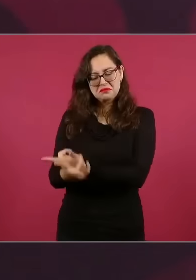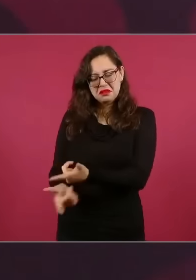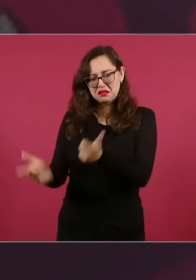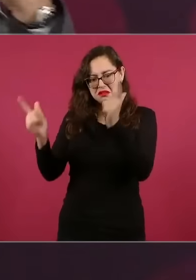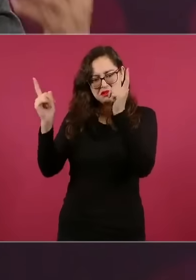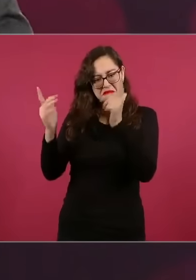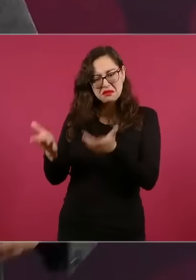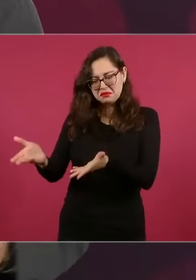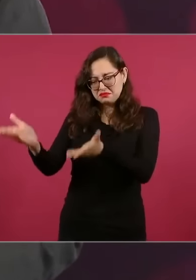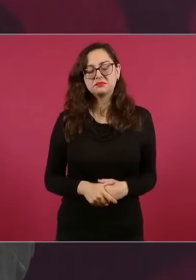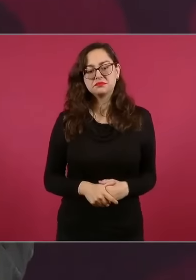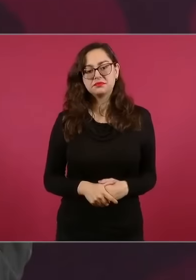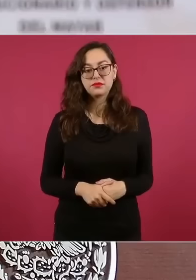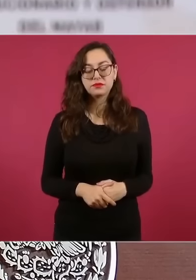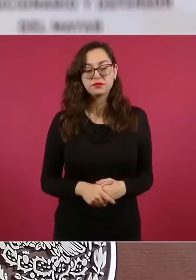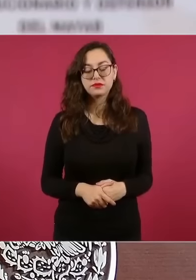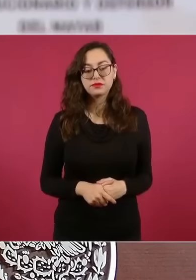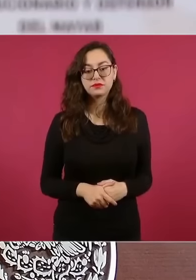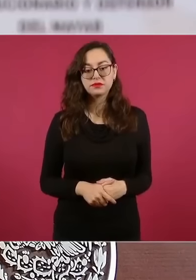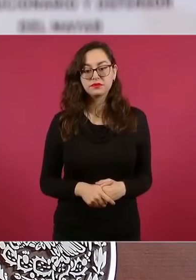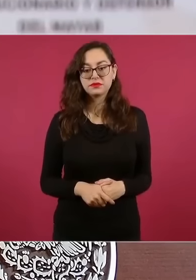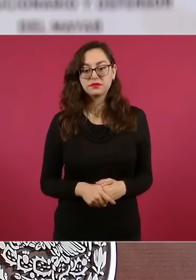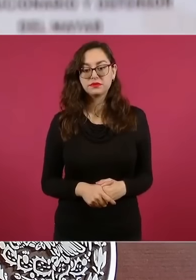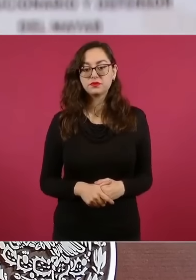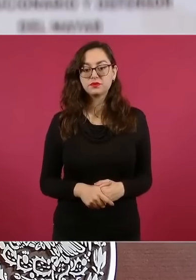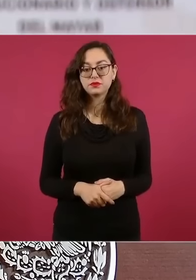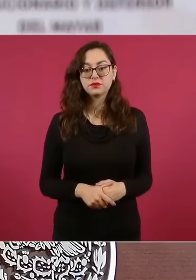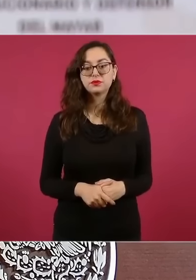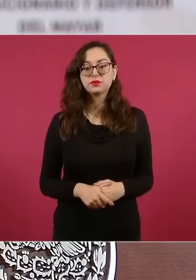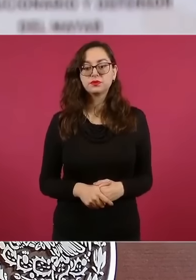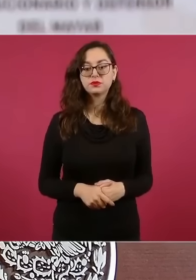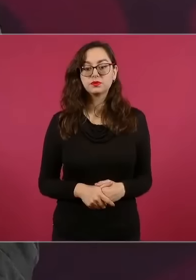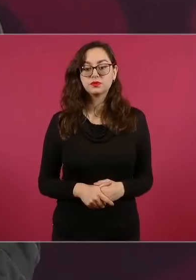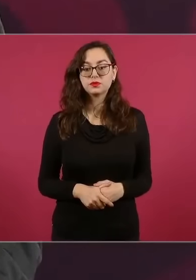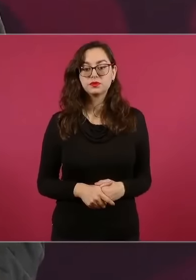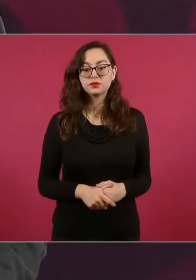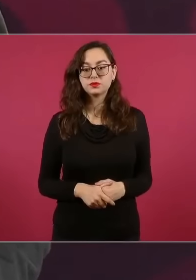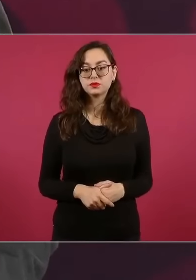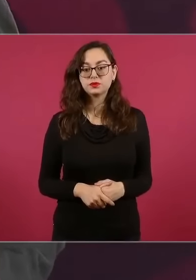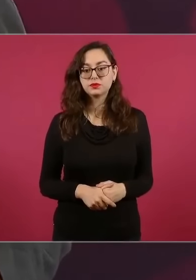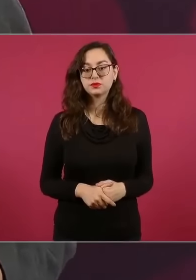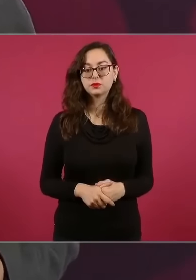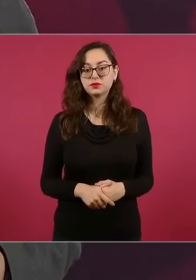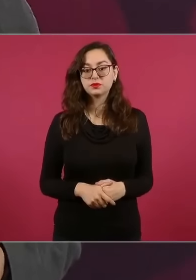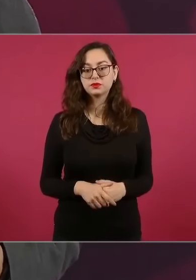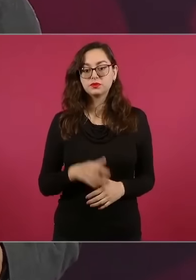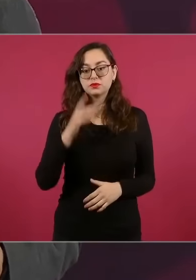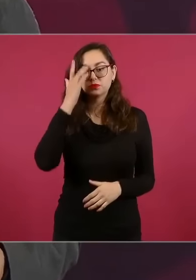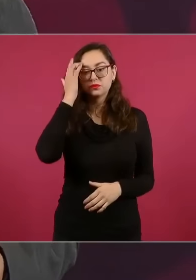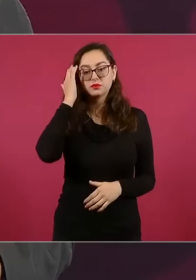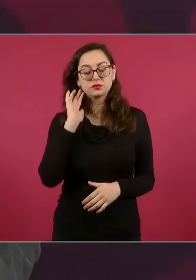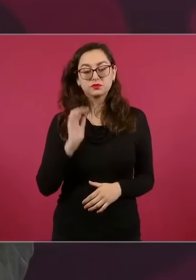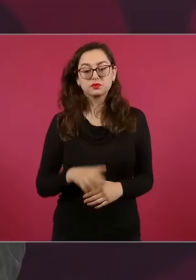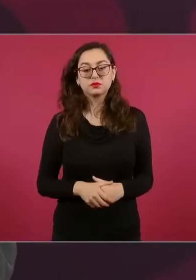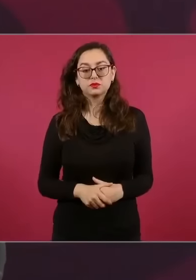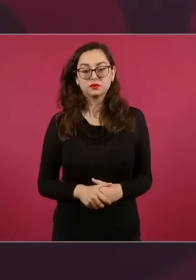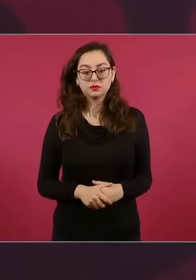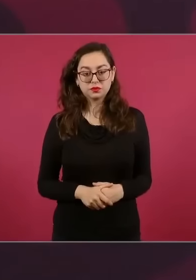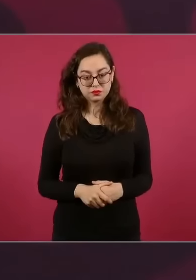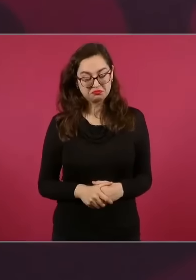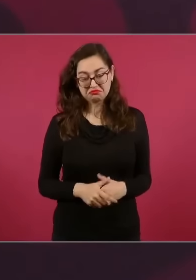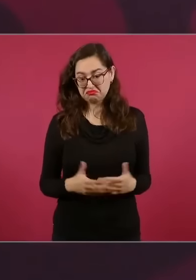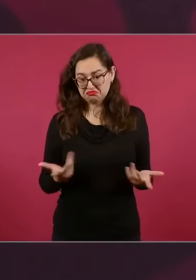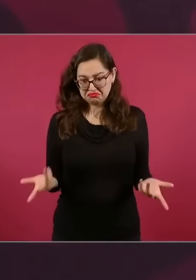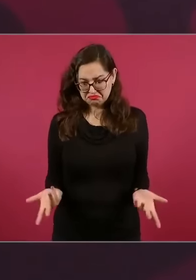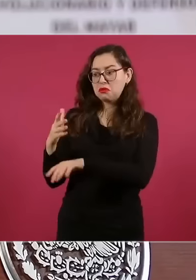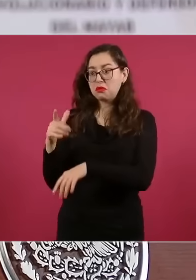para manifestarse que no tienen nada que temer no